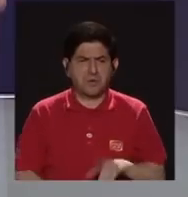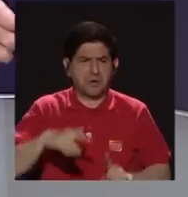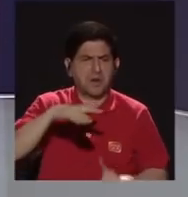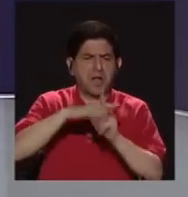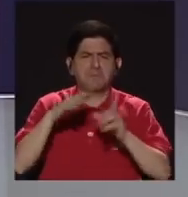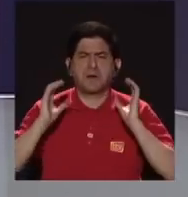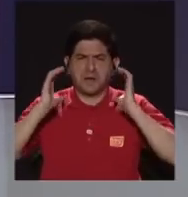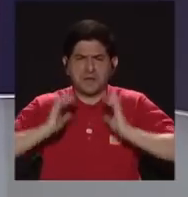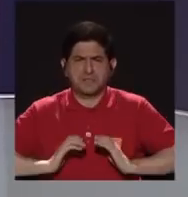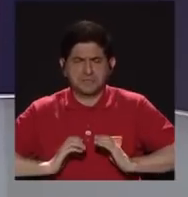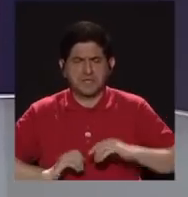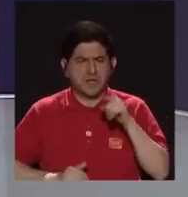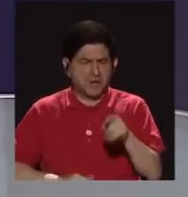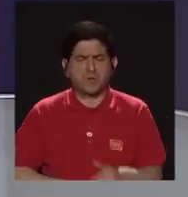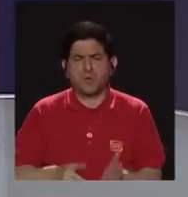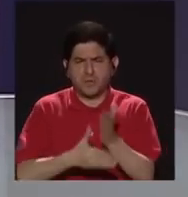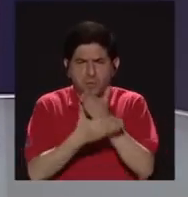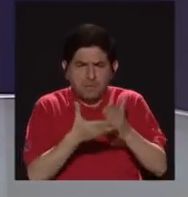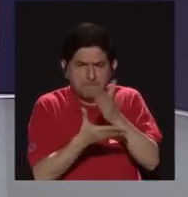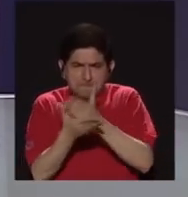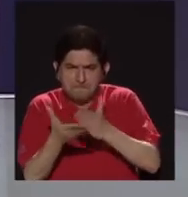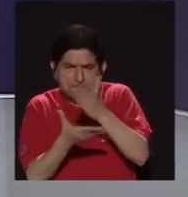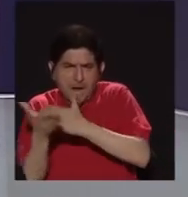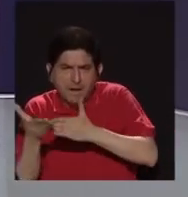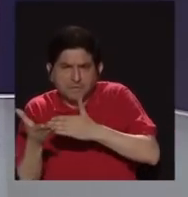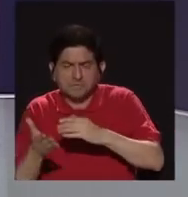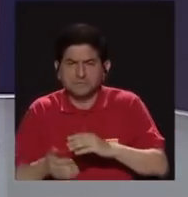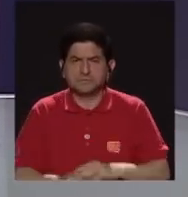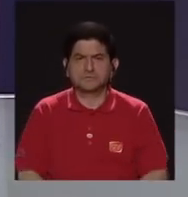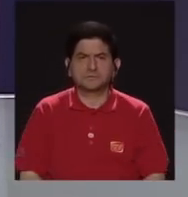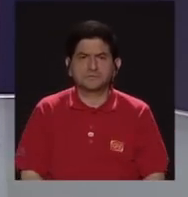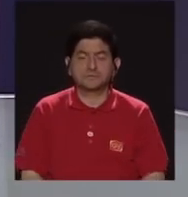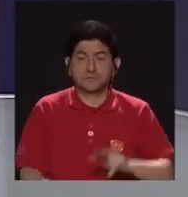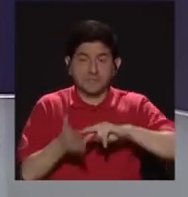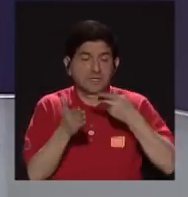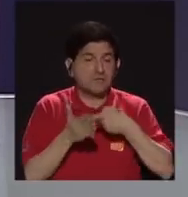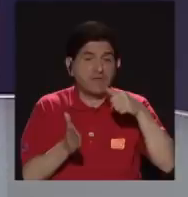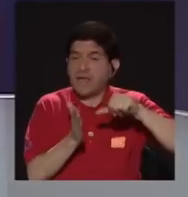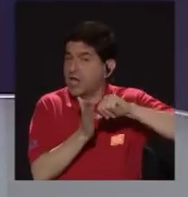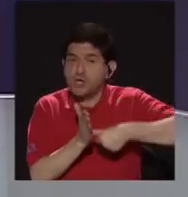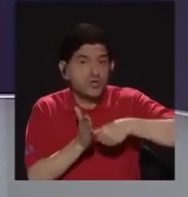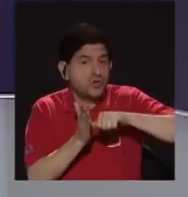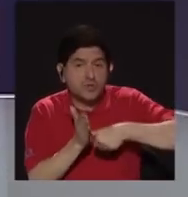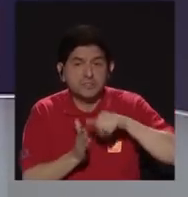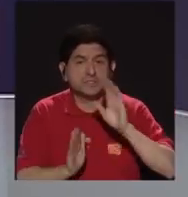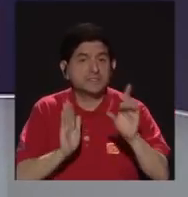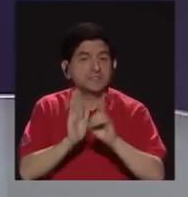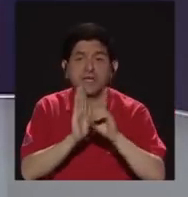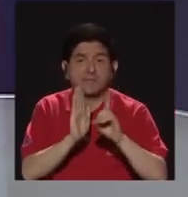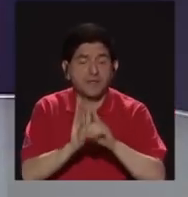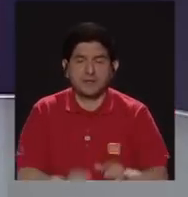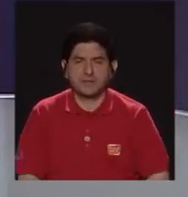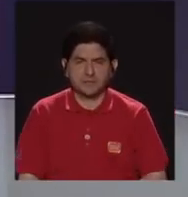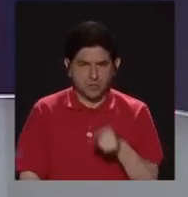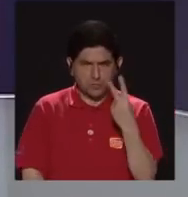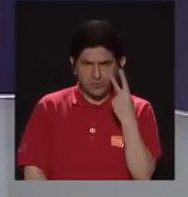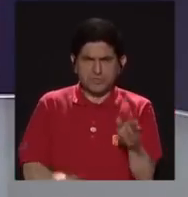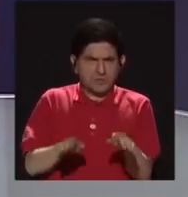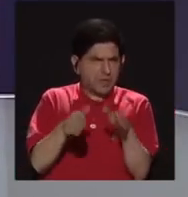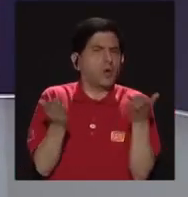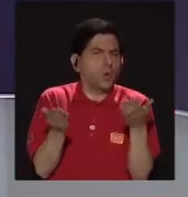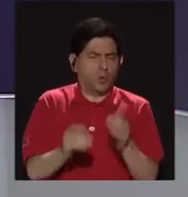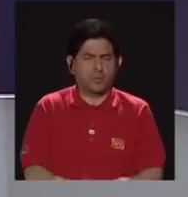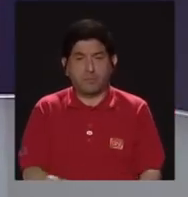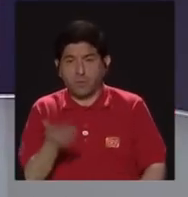descuartizarnos, hacernos aparecer en pedazos. Es decir, deje de insistir con sus derechos. No sé cómo lo ven y esa es parte